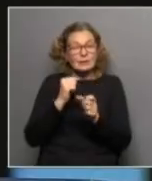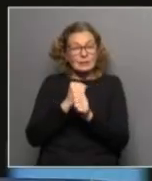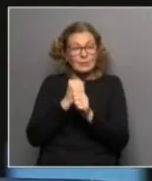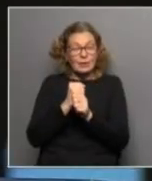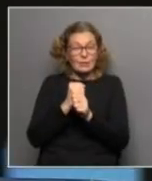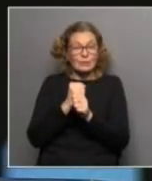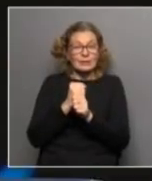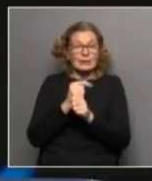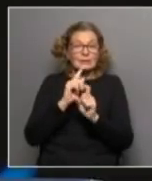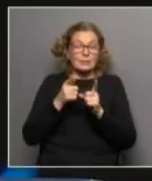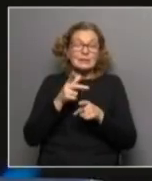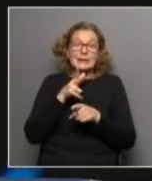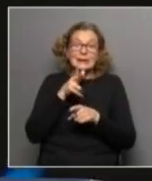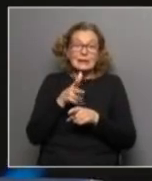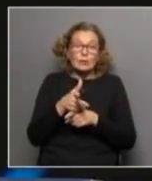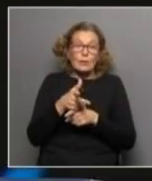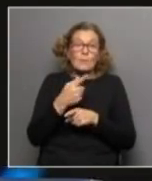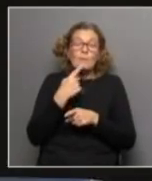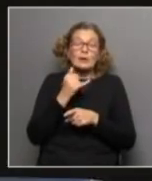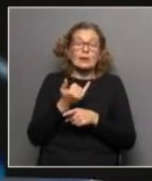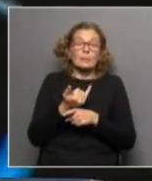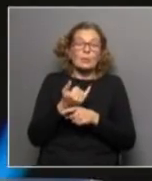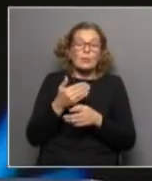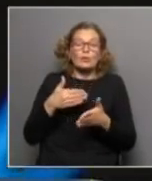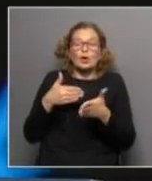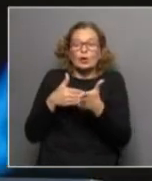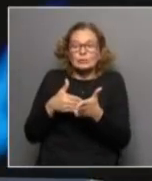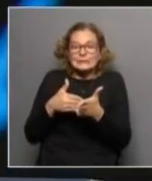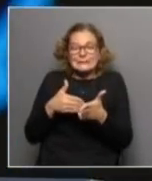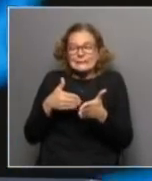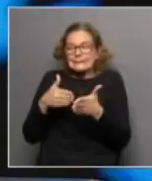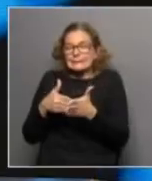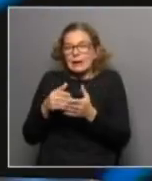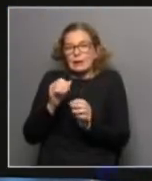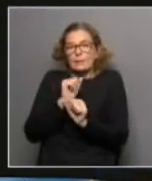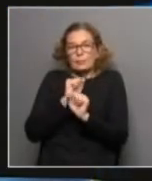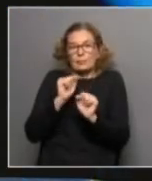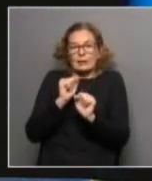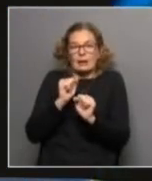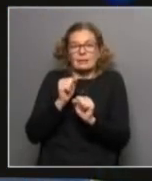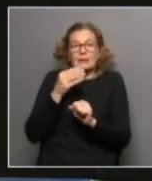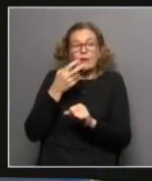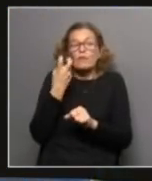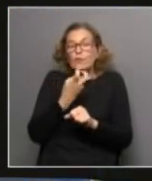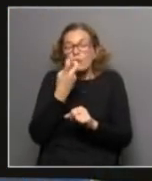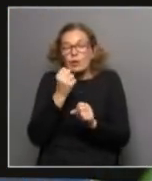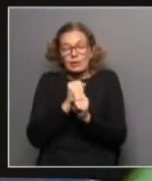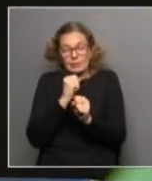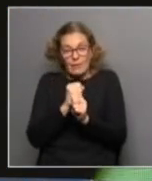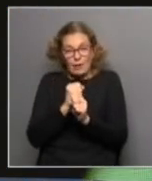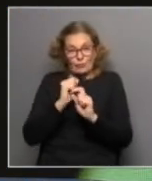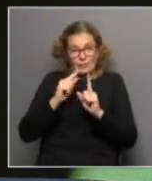hecho de tener hijos genera restricciones, constricciones a las posibilidades de emplearse, de salir a buscar empleo